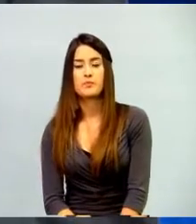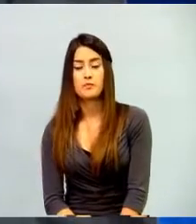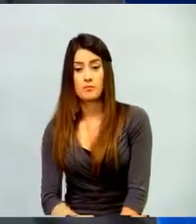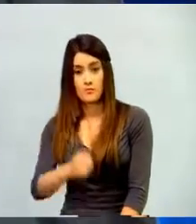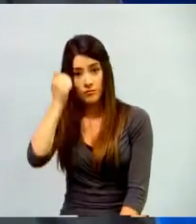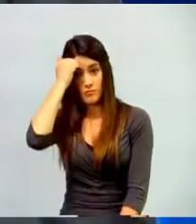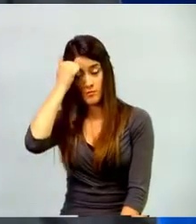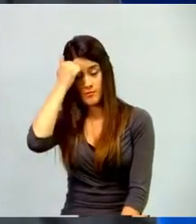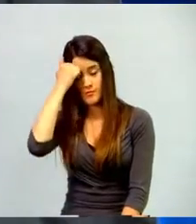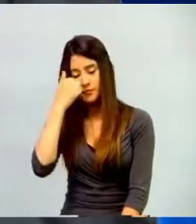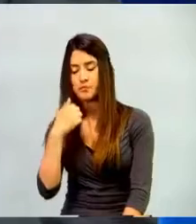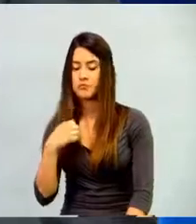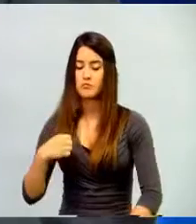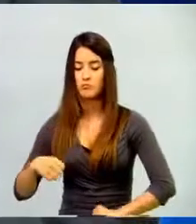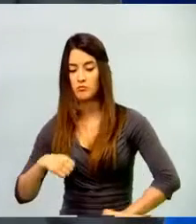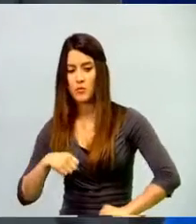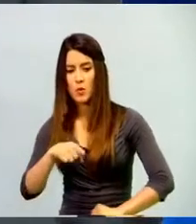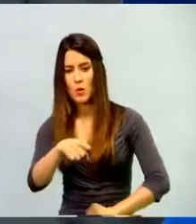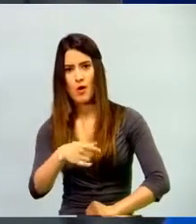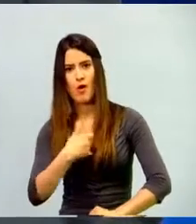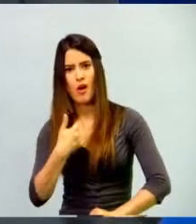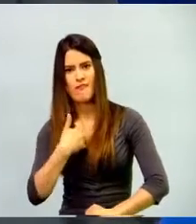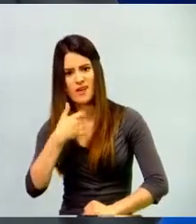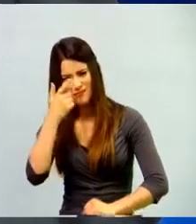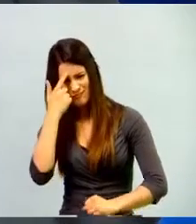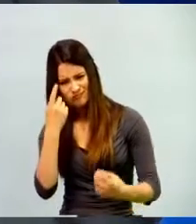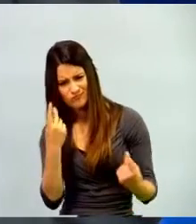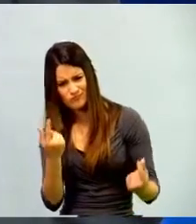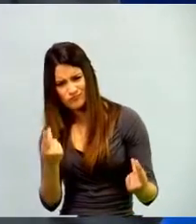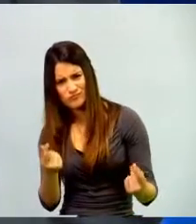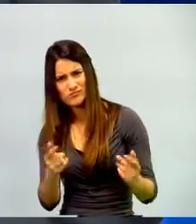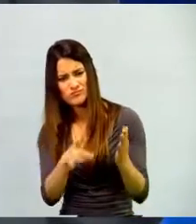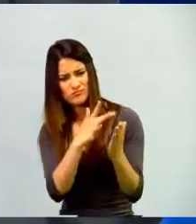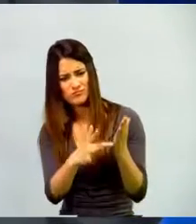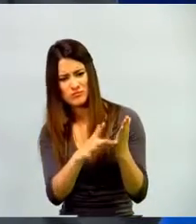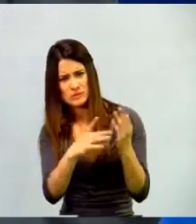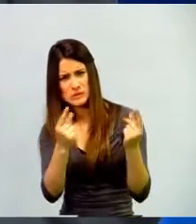velocidad de nuestros estudiantes que son nativos digitales?